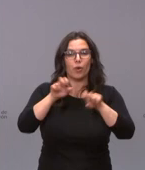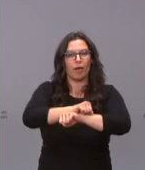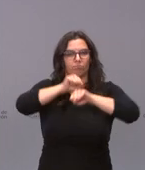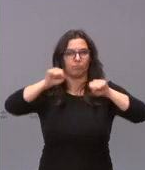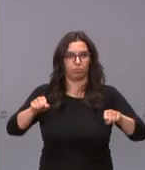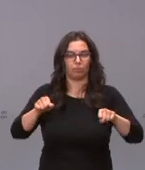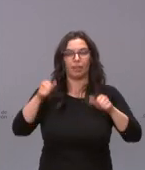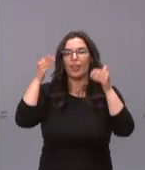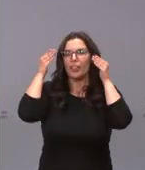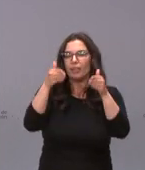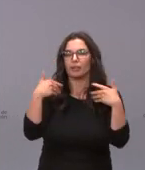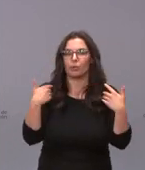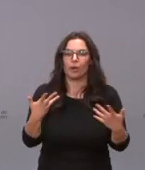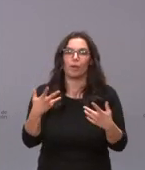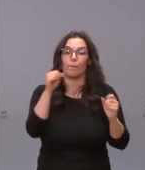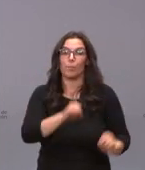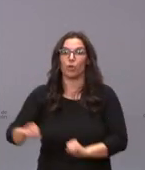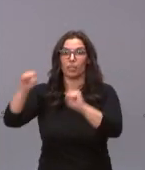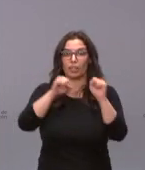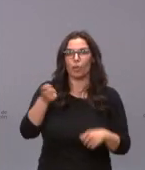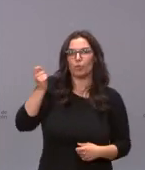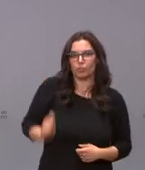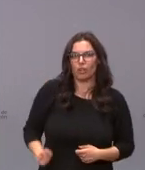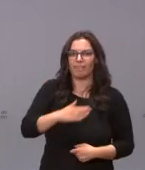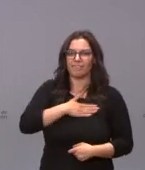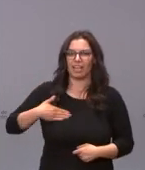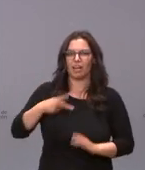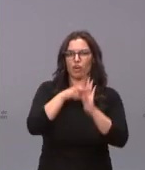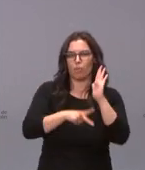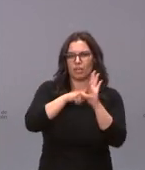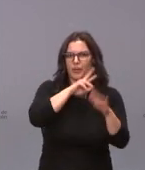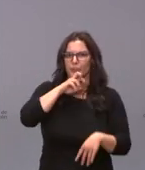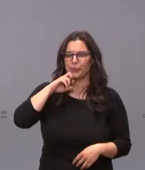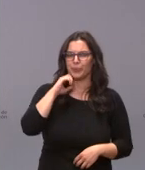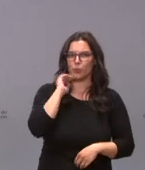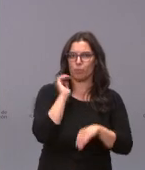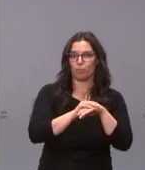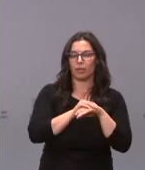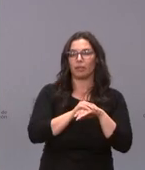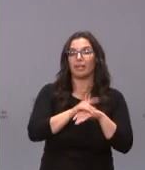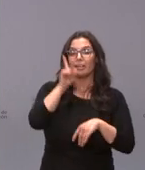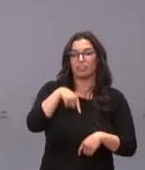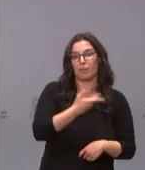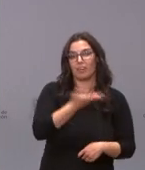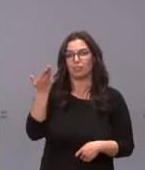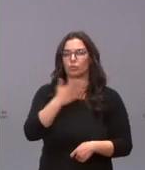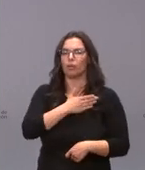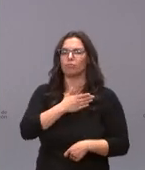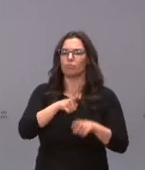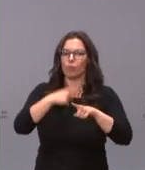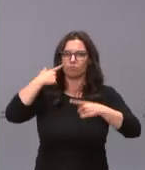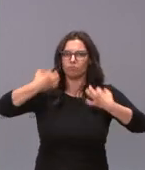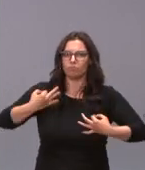en la protección de aquellos profesionales que velan por el cumplimiento de nuestras normas y leyes y también de todos los que garantizan la correcta